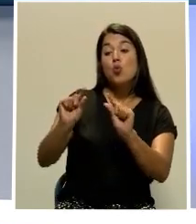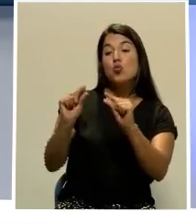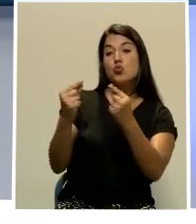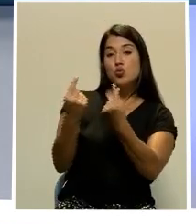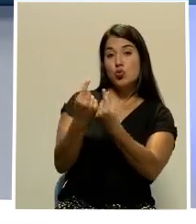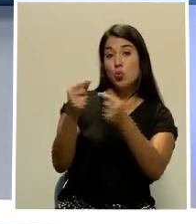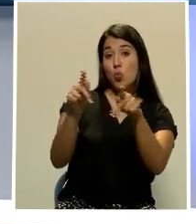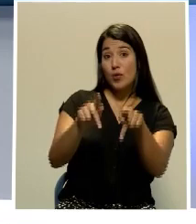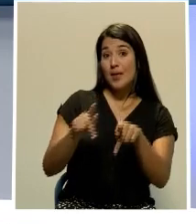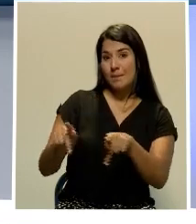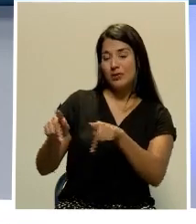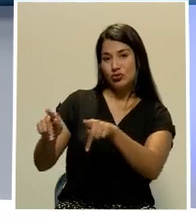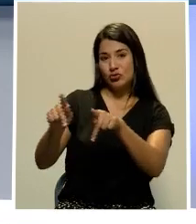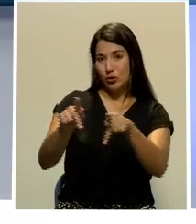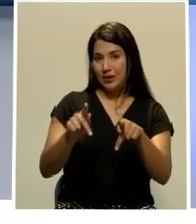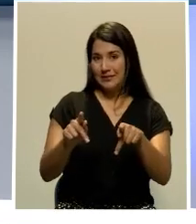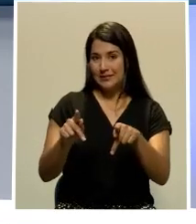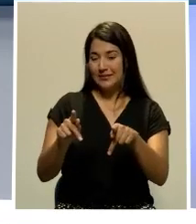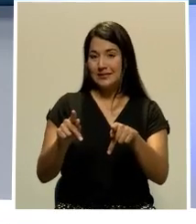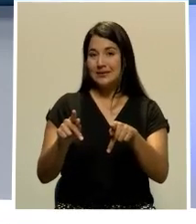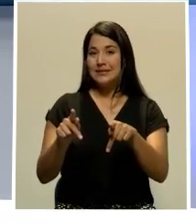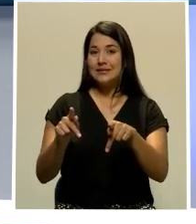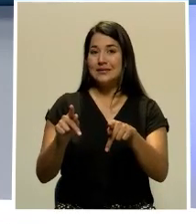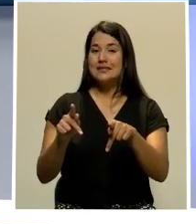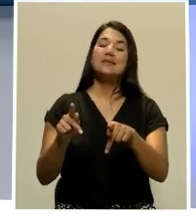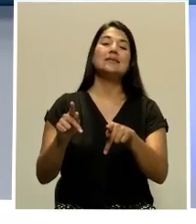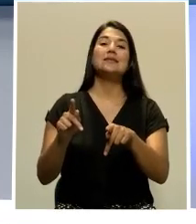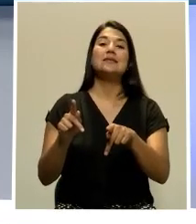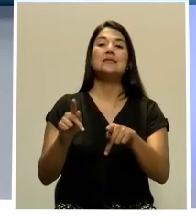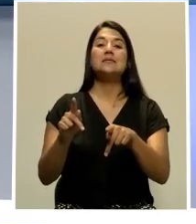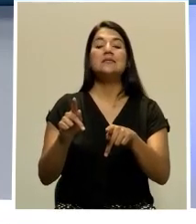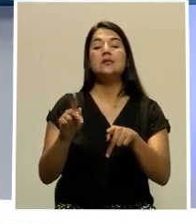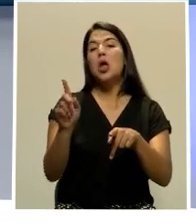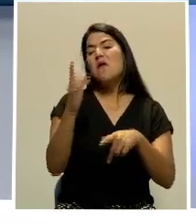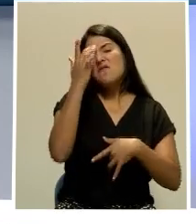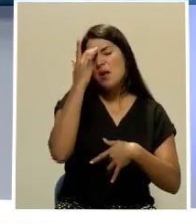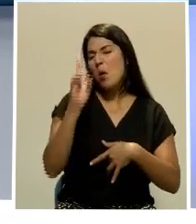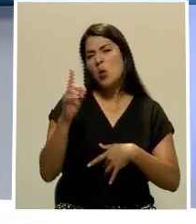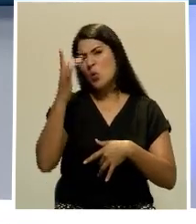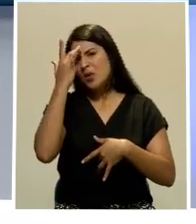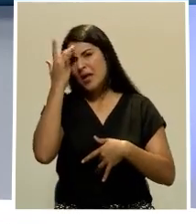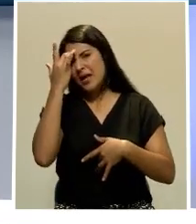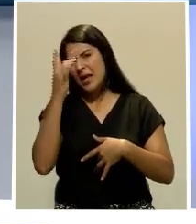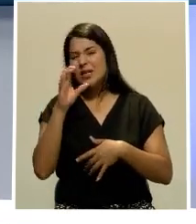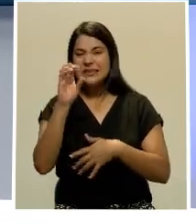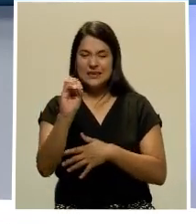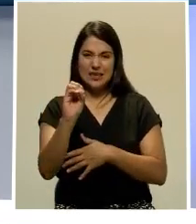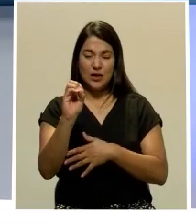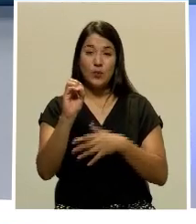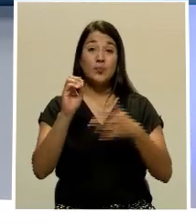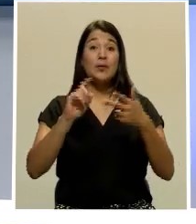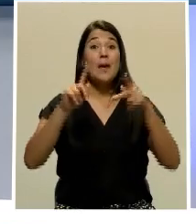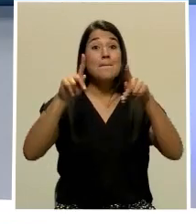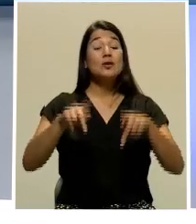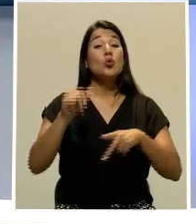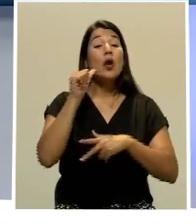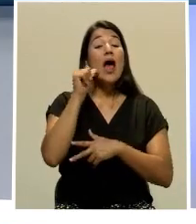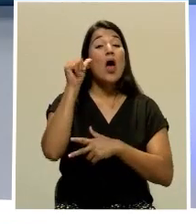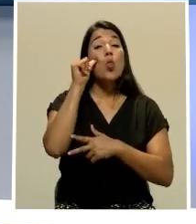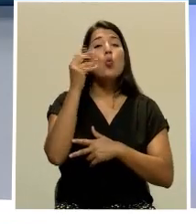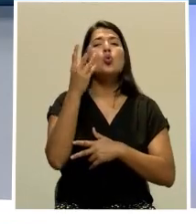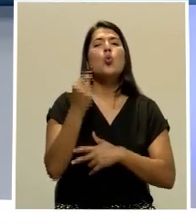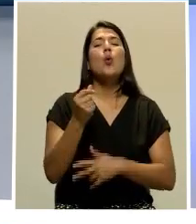esté contagiado o no, es de cero en menores de edad. Entre los adultos sube a un 2